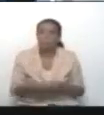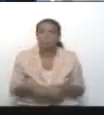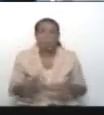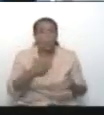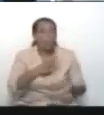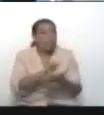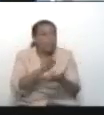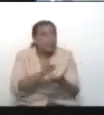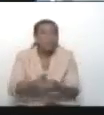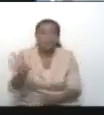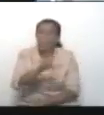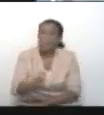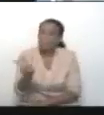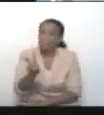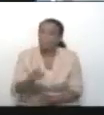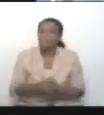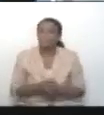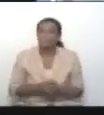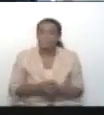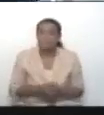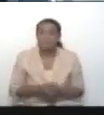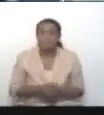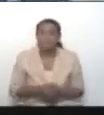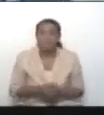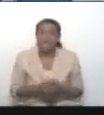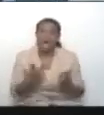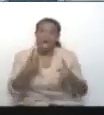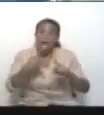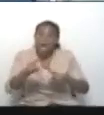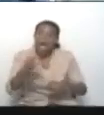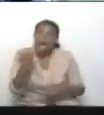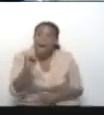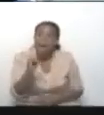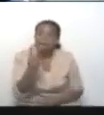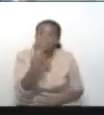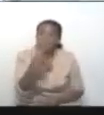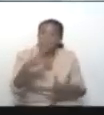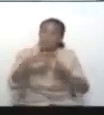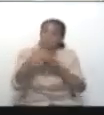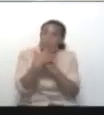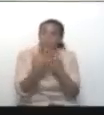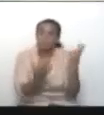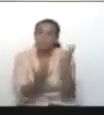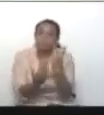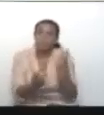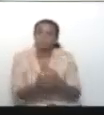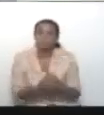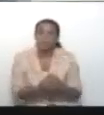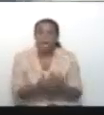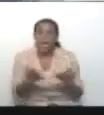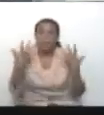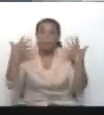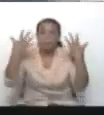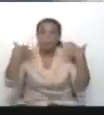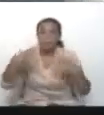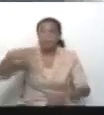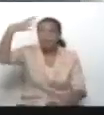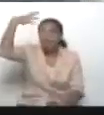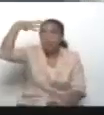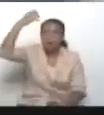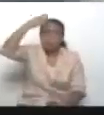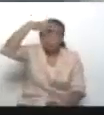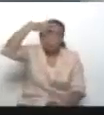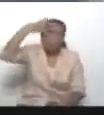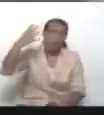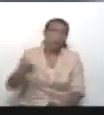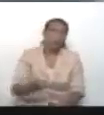contra la tranquilidad de Venezuela. Hay dos casos. Vamos a ponernos un poco más adelante, porque aquí hay un aire acondicionado que le pega a